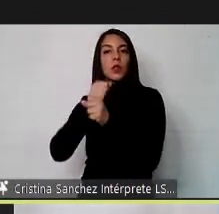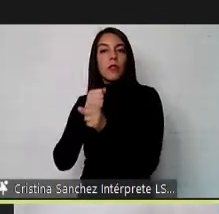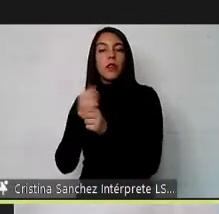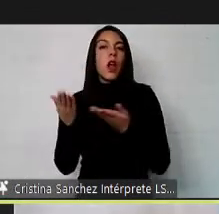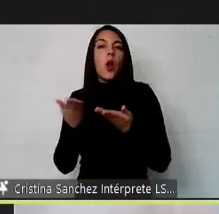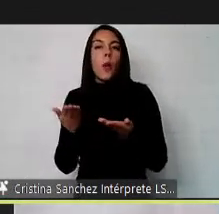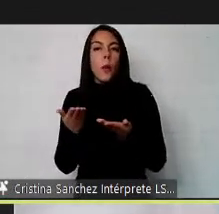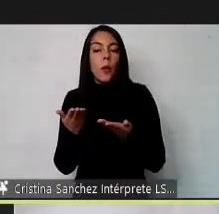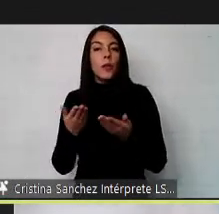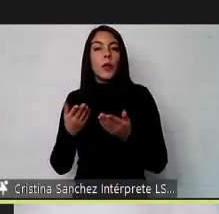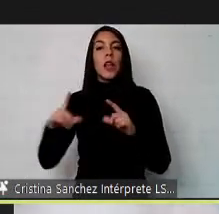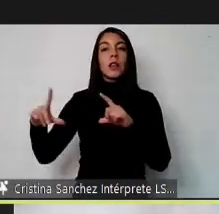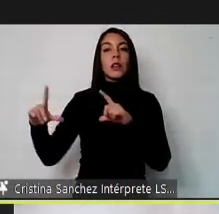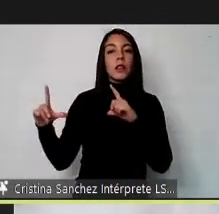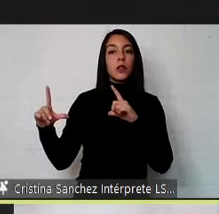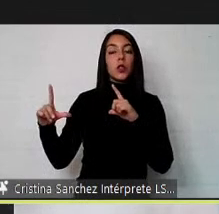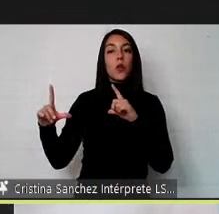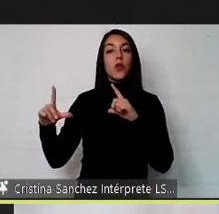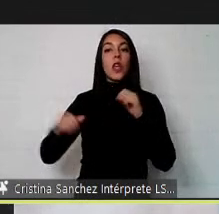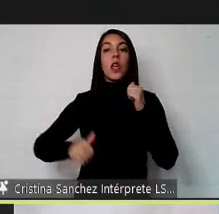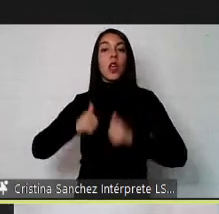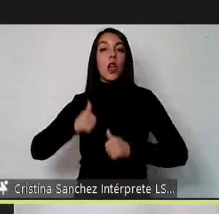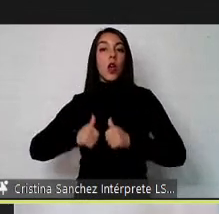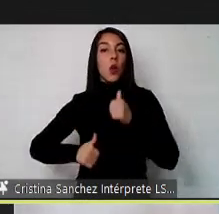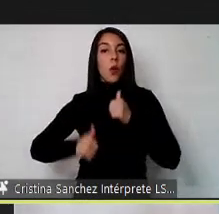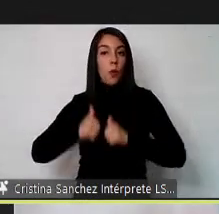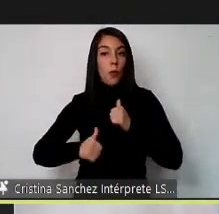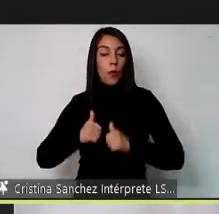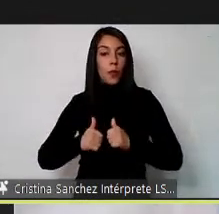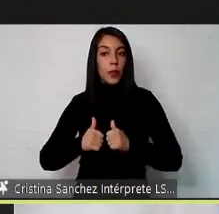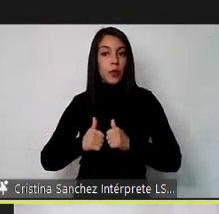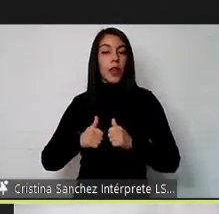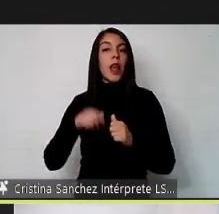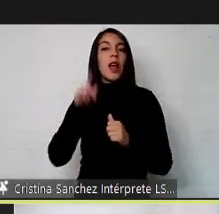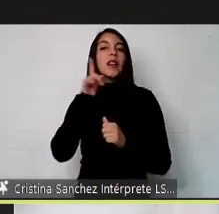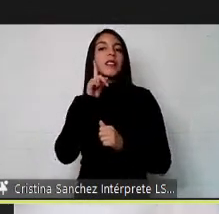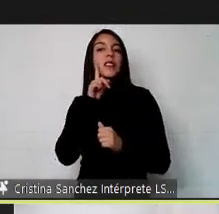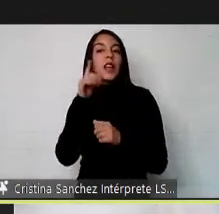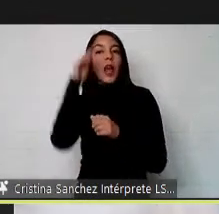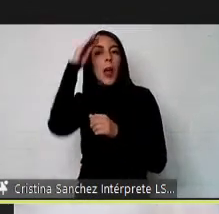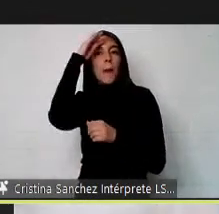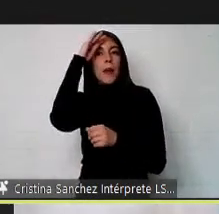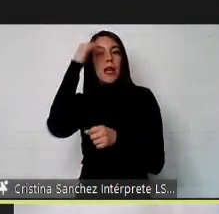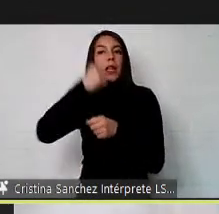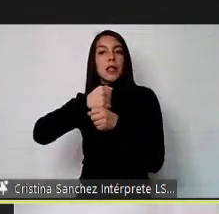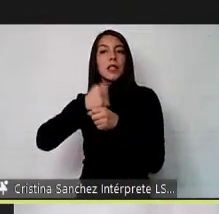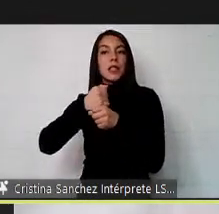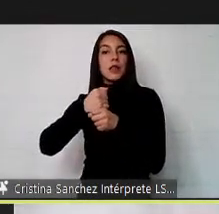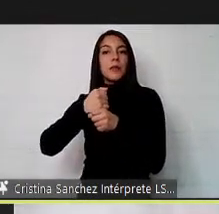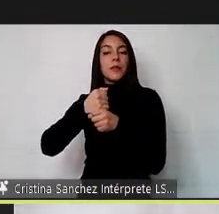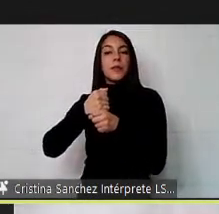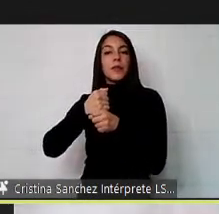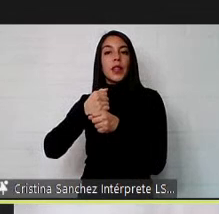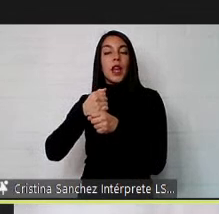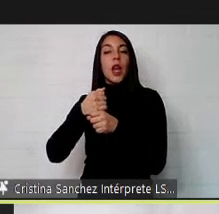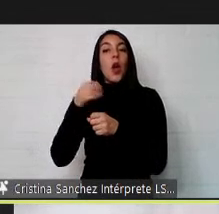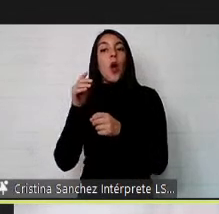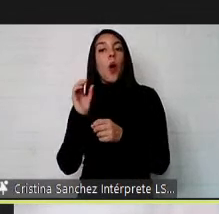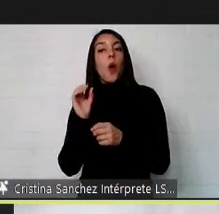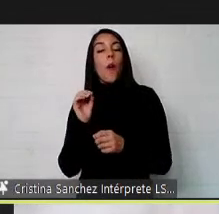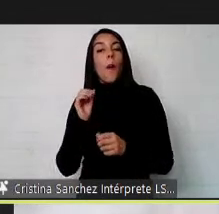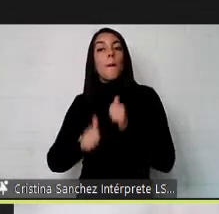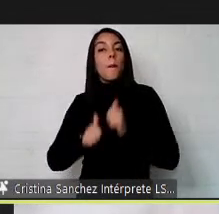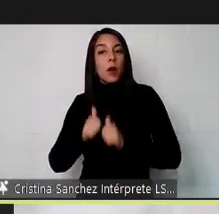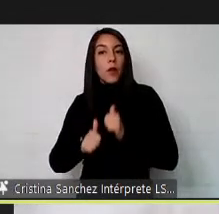la certificación de competencias para aquellos que trabajan y tienen experiencia en el área o en su efecto aquellos profesionales que tenemos